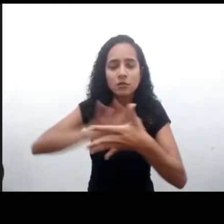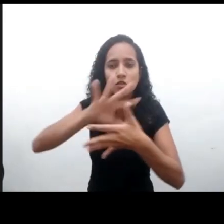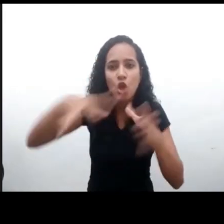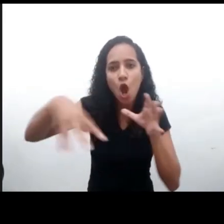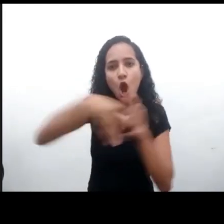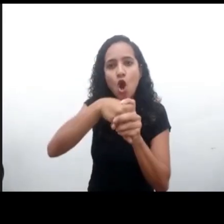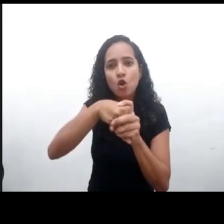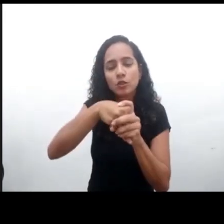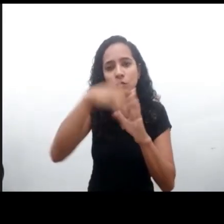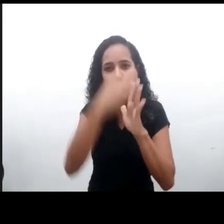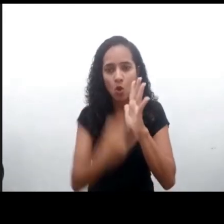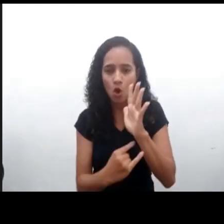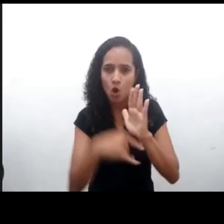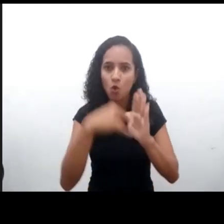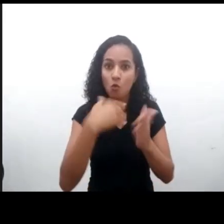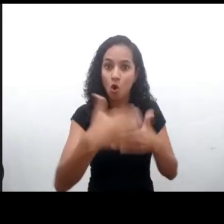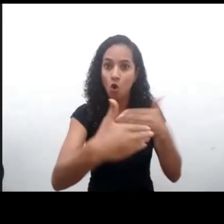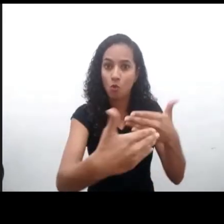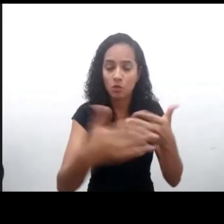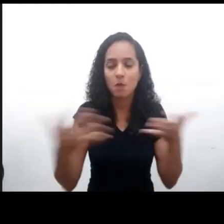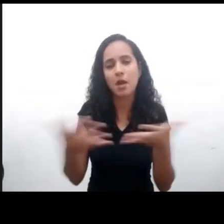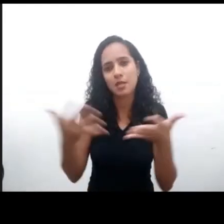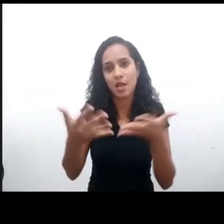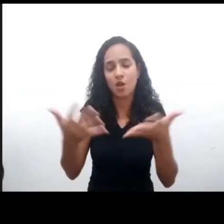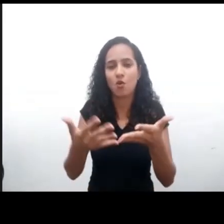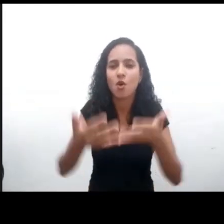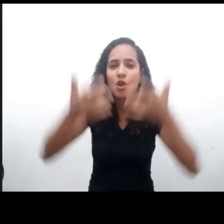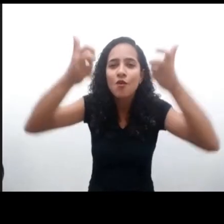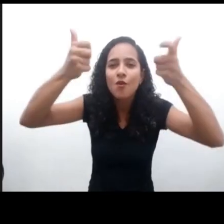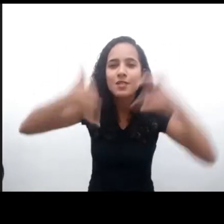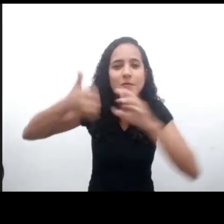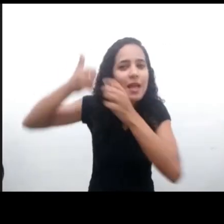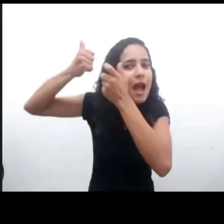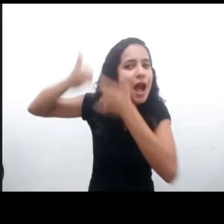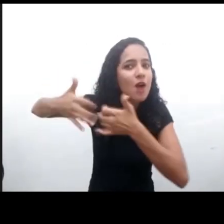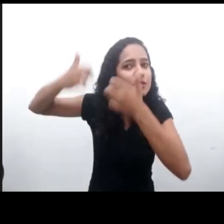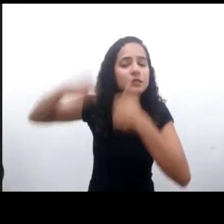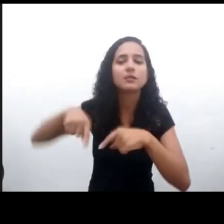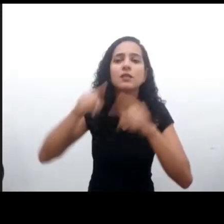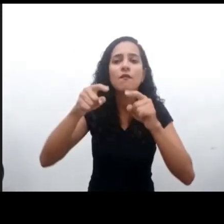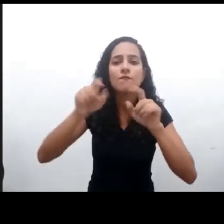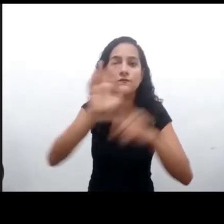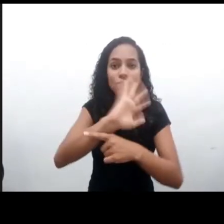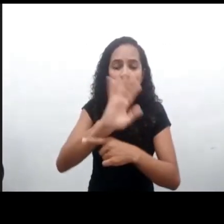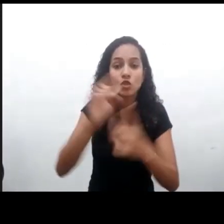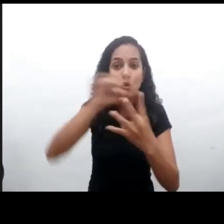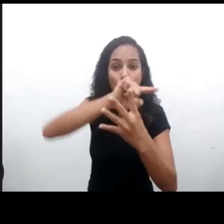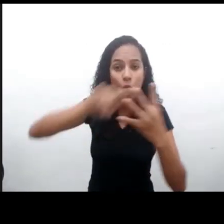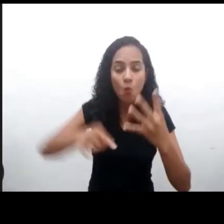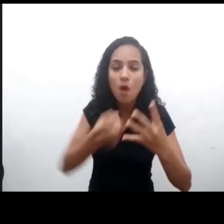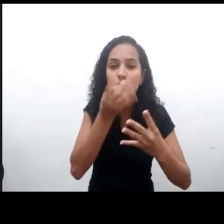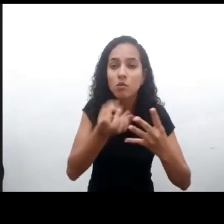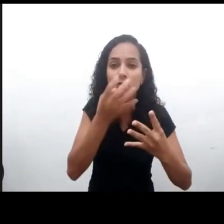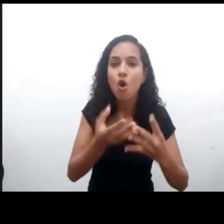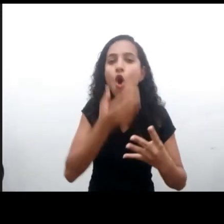latinoamericanas que aportaron a los procesos. Pero antes yo voy a hacer una breve audiodescripción de los vídeos que vamos a ver. Son cuatro